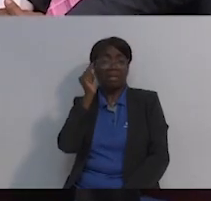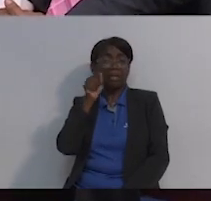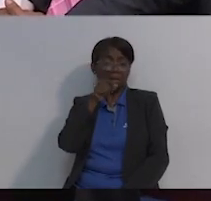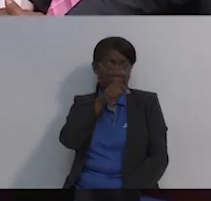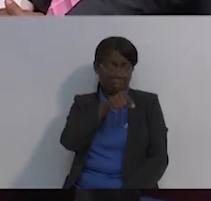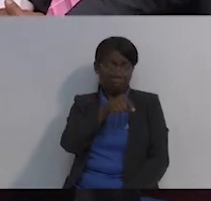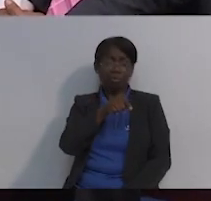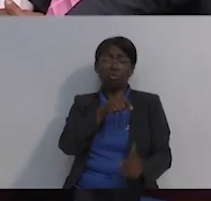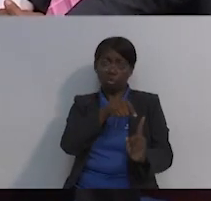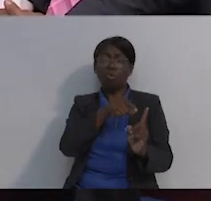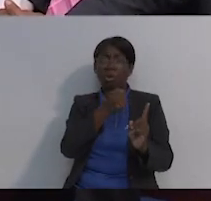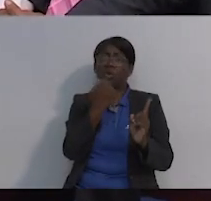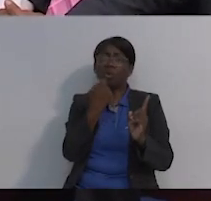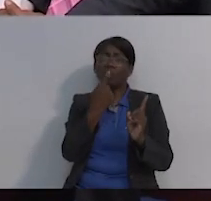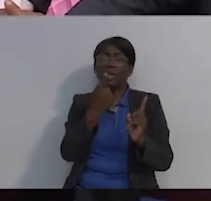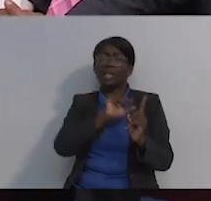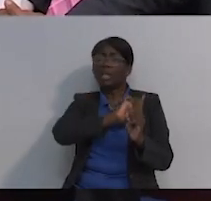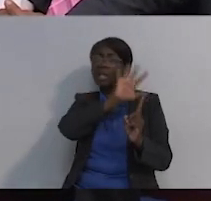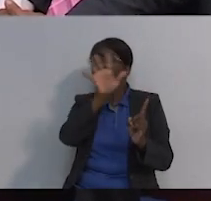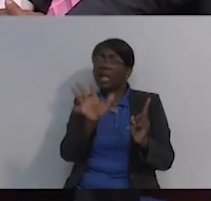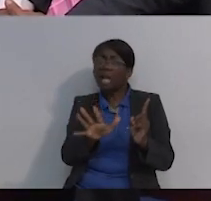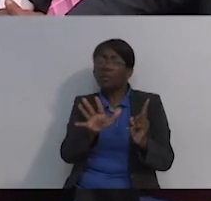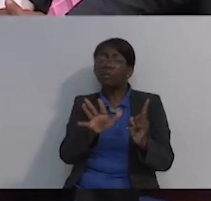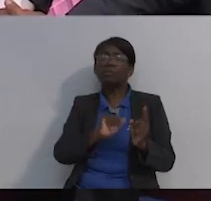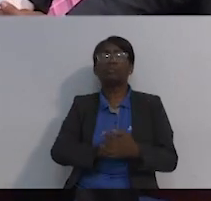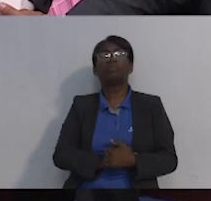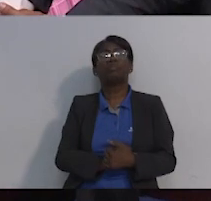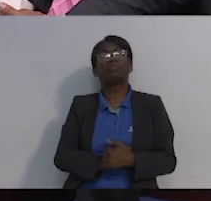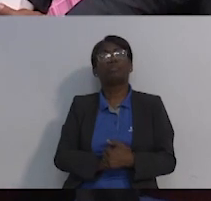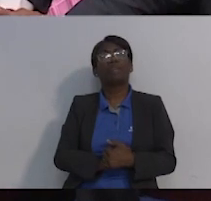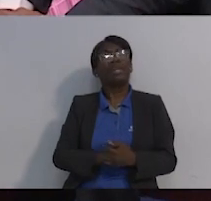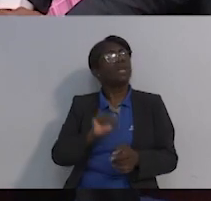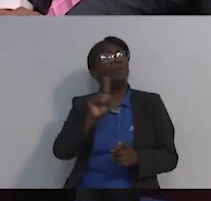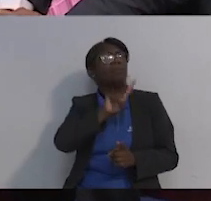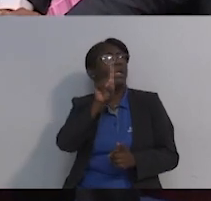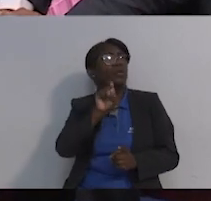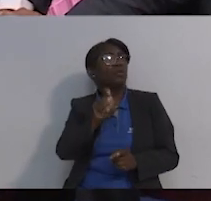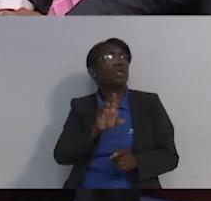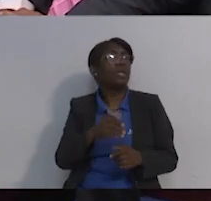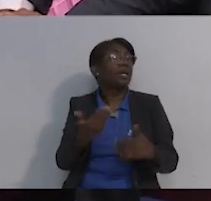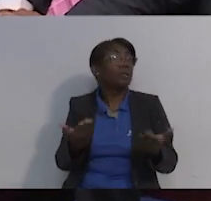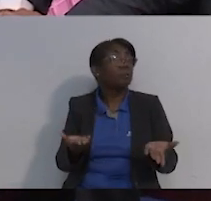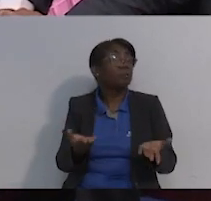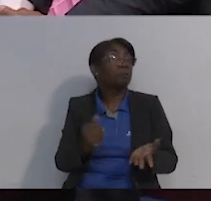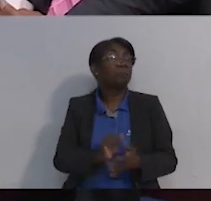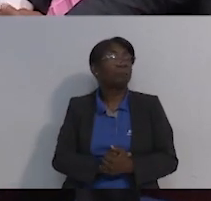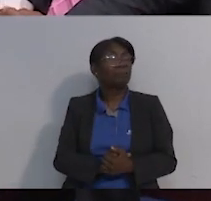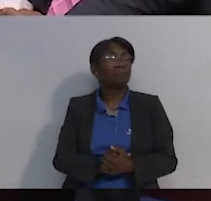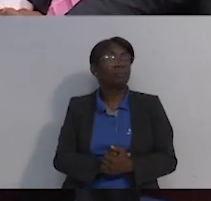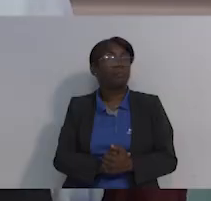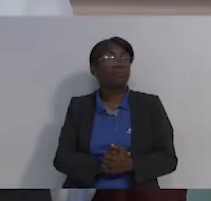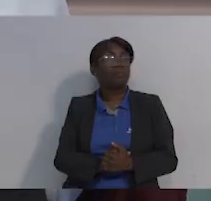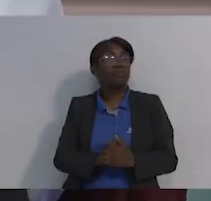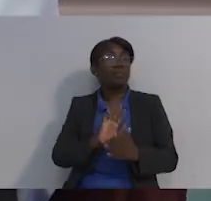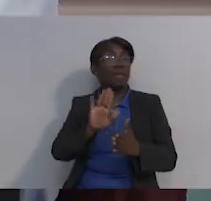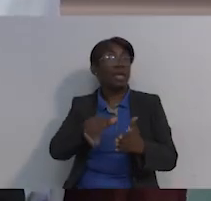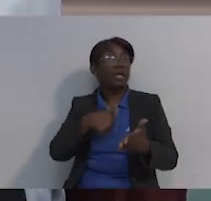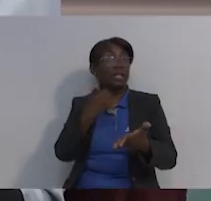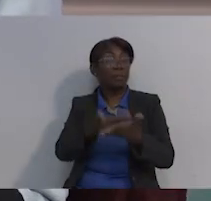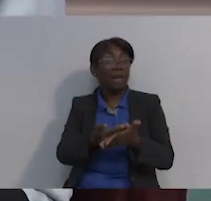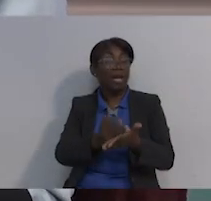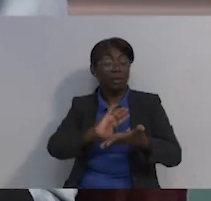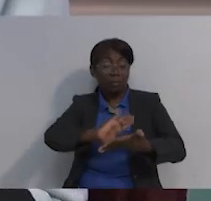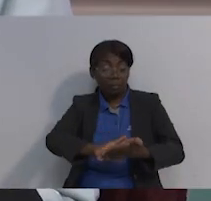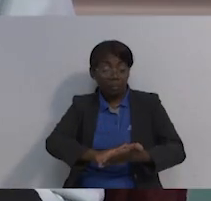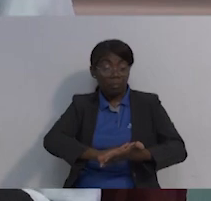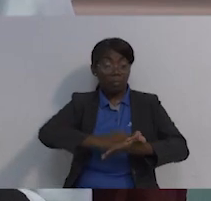es llevar una libreta con las preguntas escritas. Porque entre lo que el doctor te va a